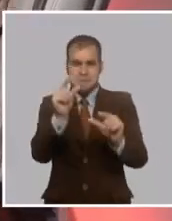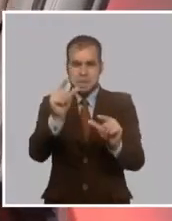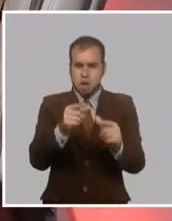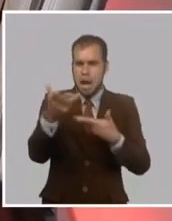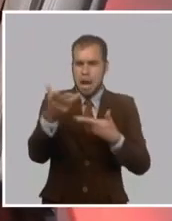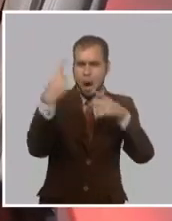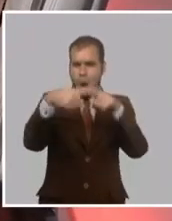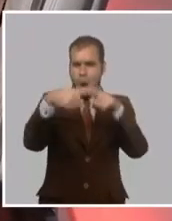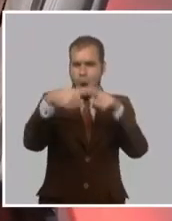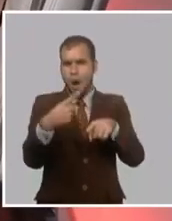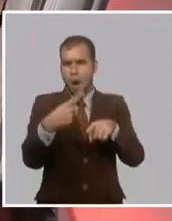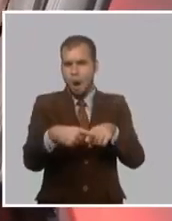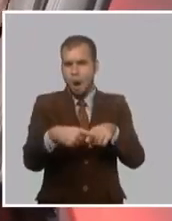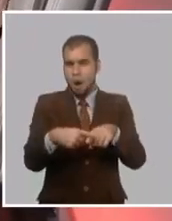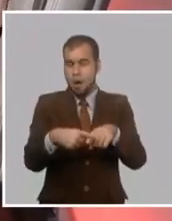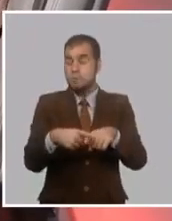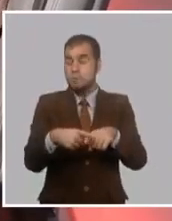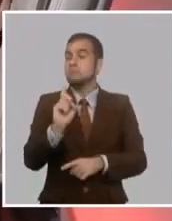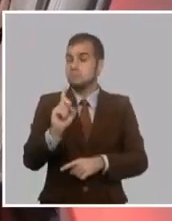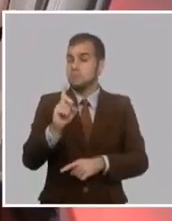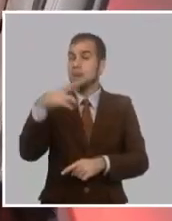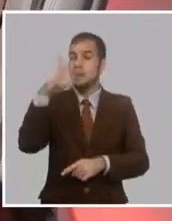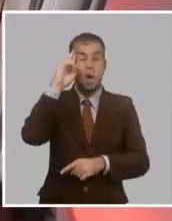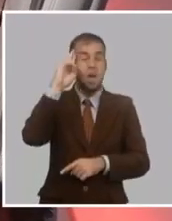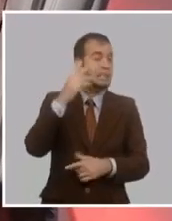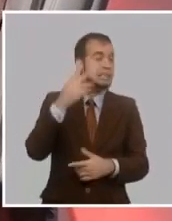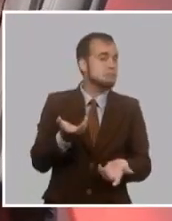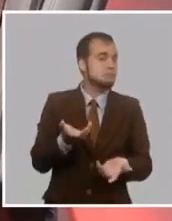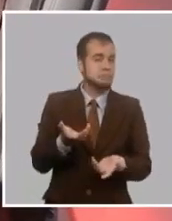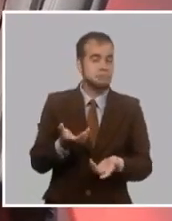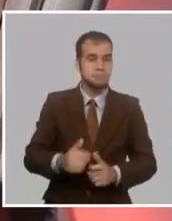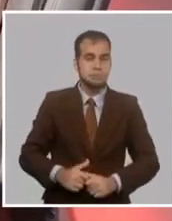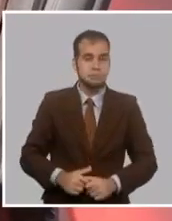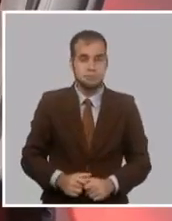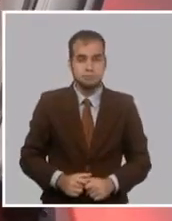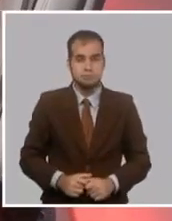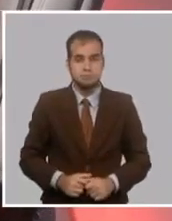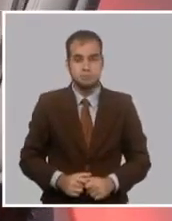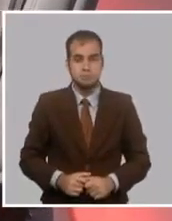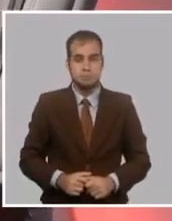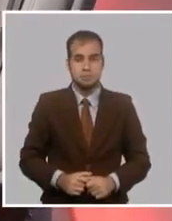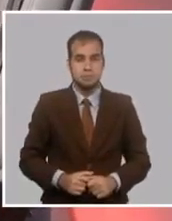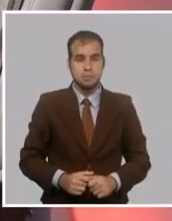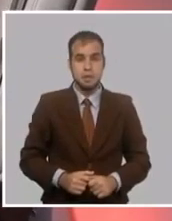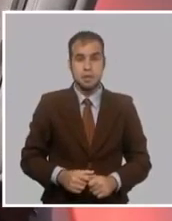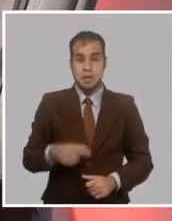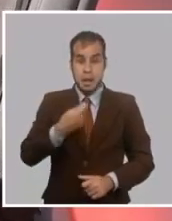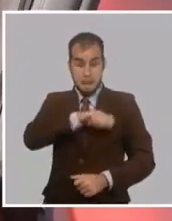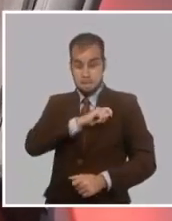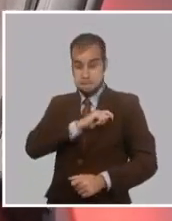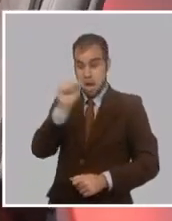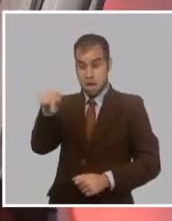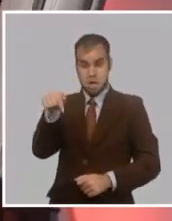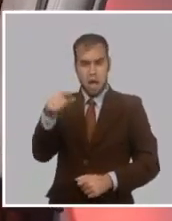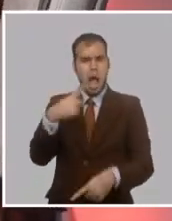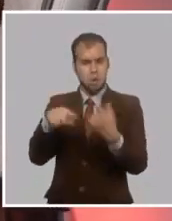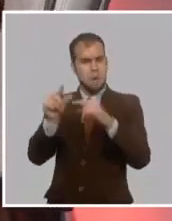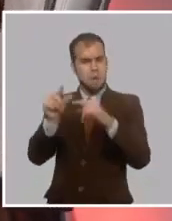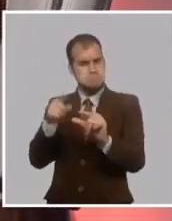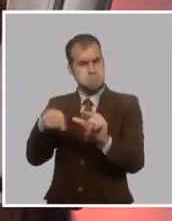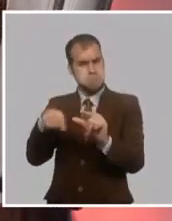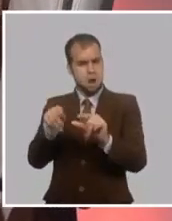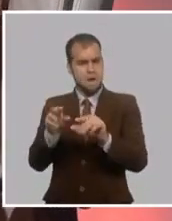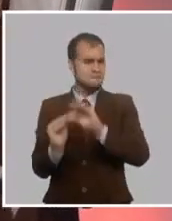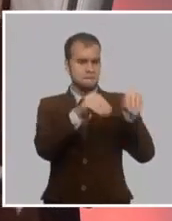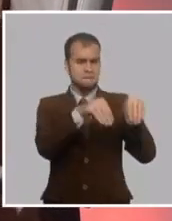pero para recordar que eso son la presencia de mambices españoles, hay que recordar la presencia de voluntarios